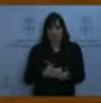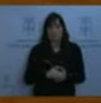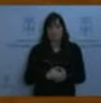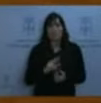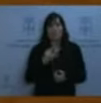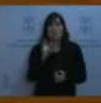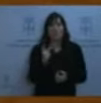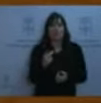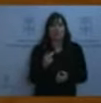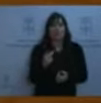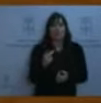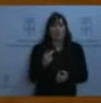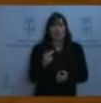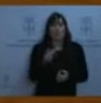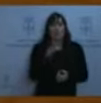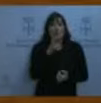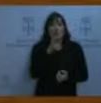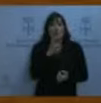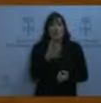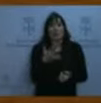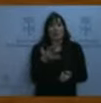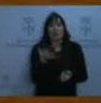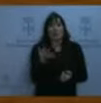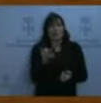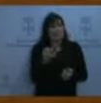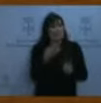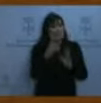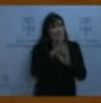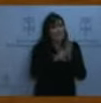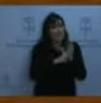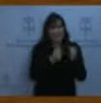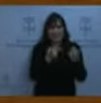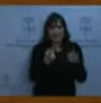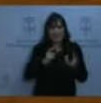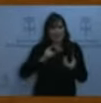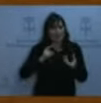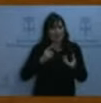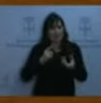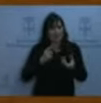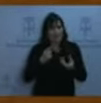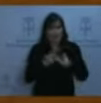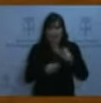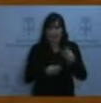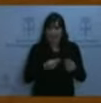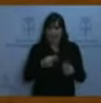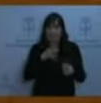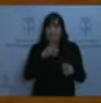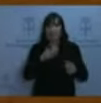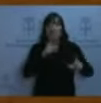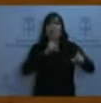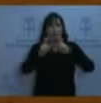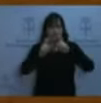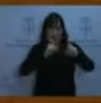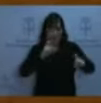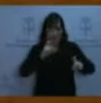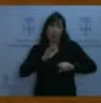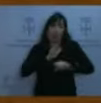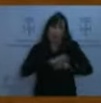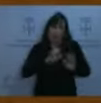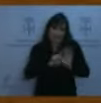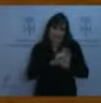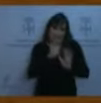necesarias para protestar siempre dentro de la ley. Y no habría que